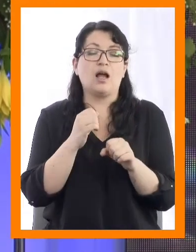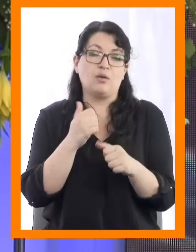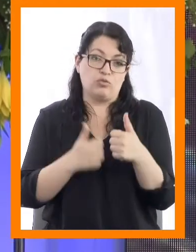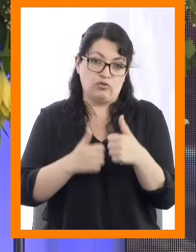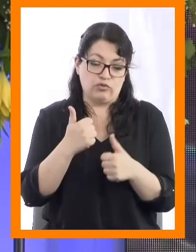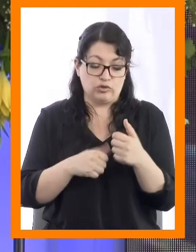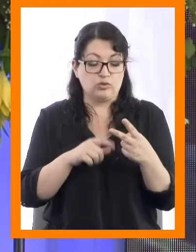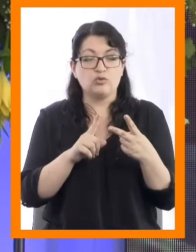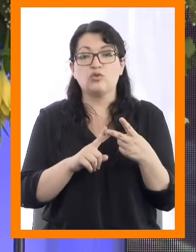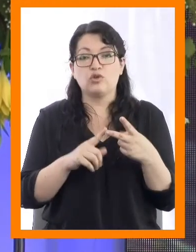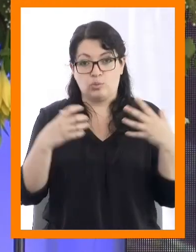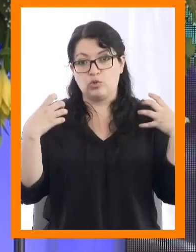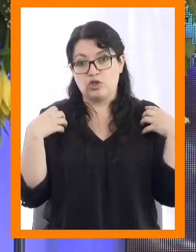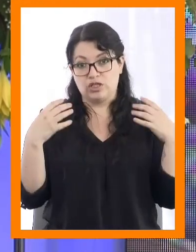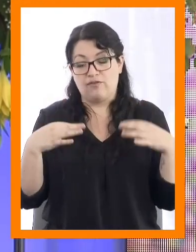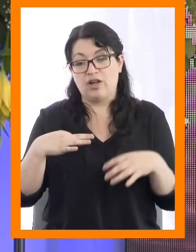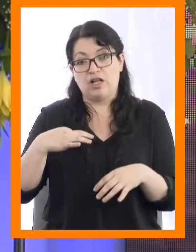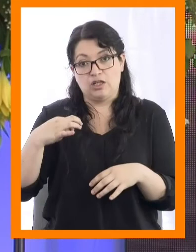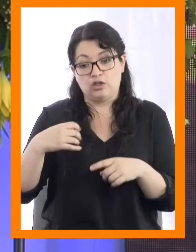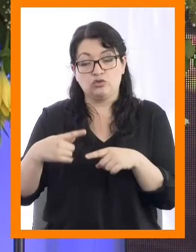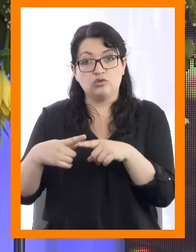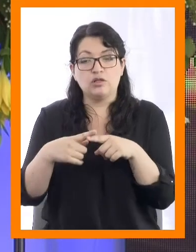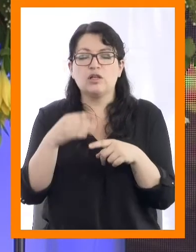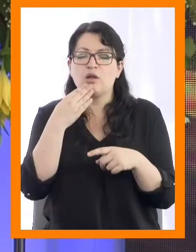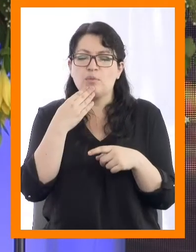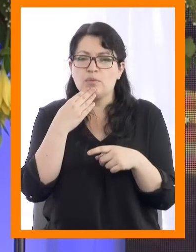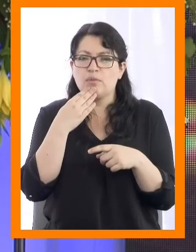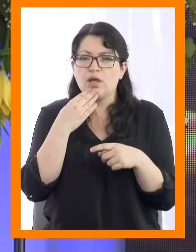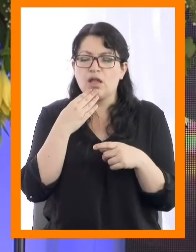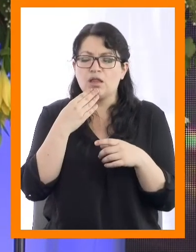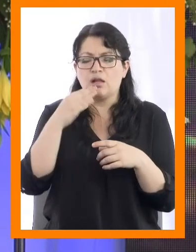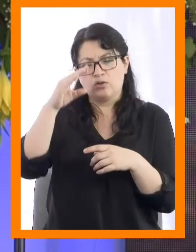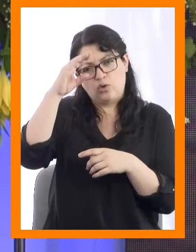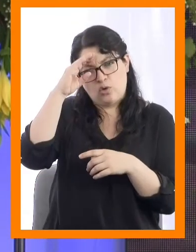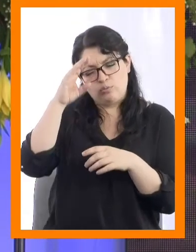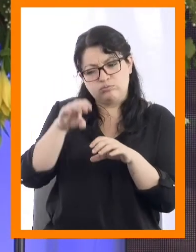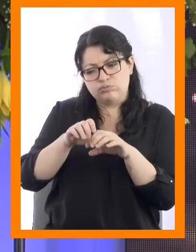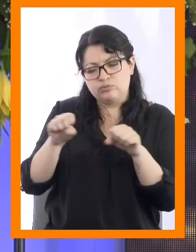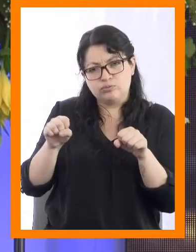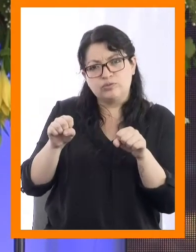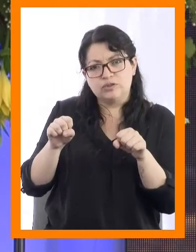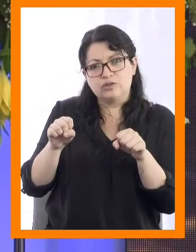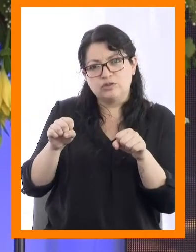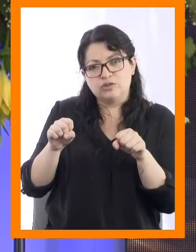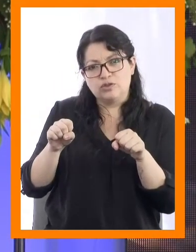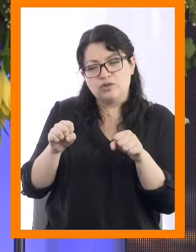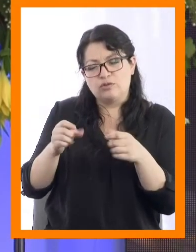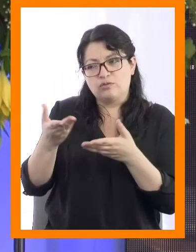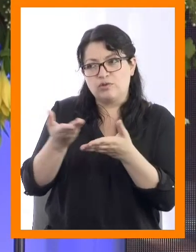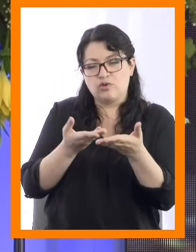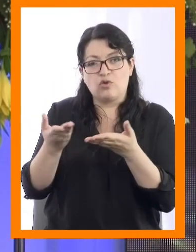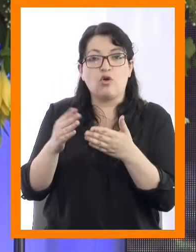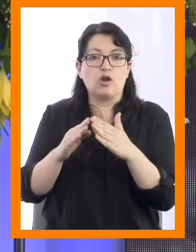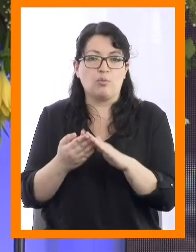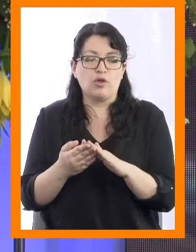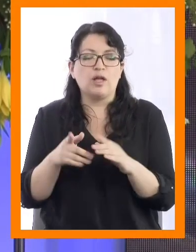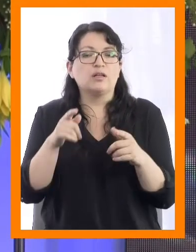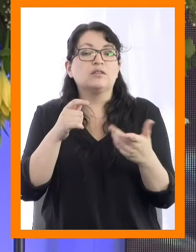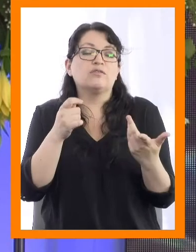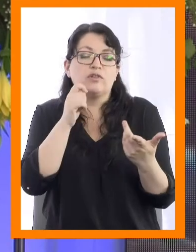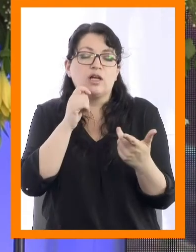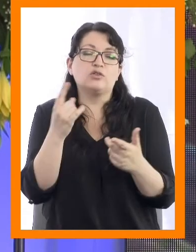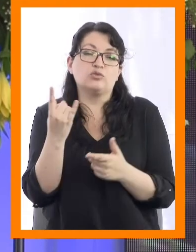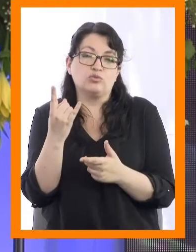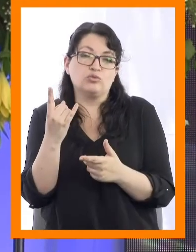la responsabilidad ciudadana y el compromiso comunitario. UDLA relaciona la ética profesional con el marco de valores y